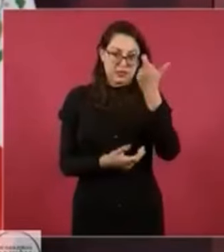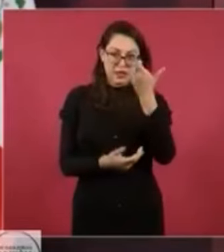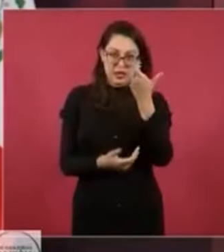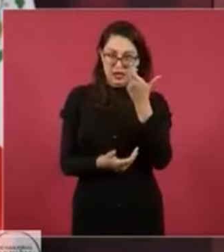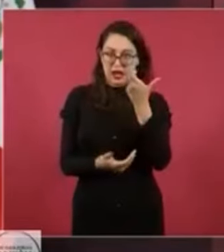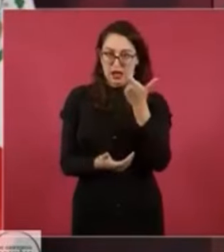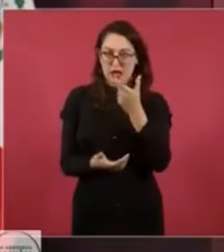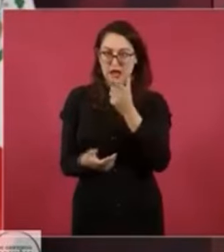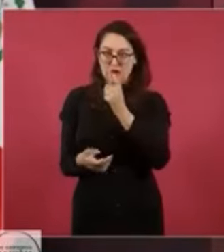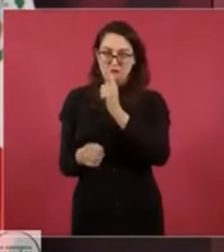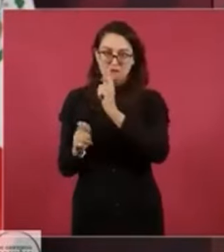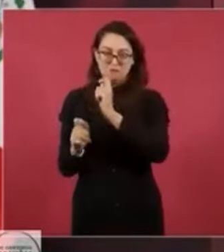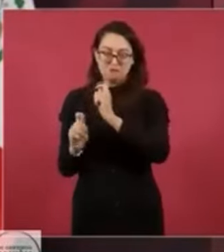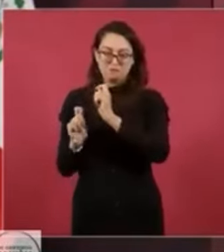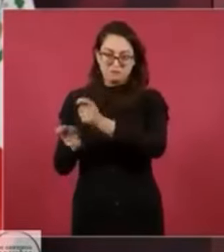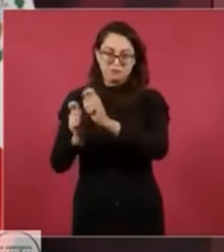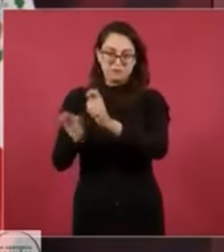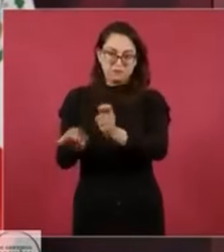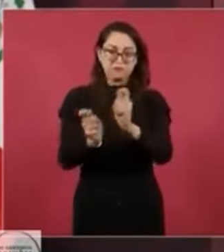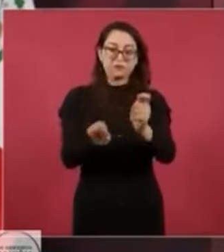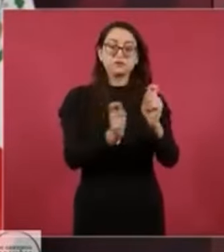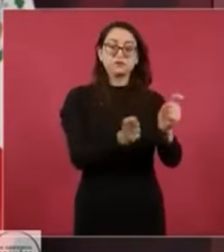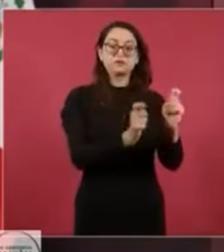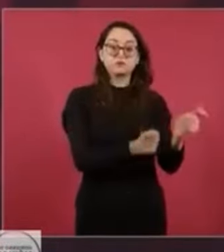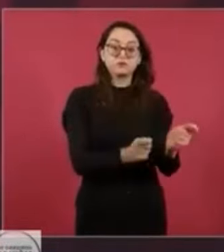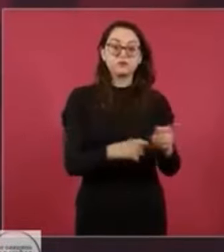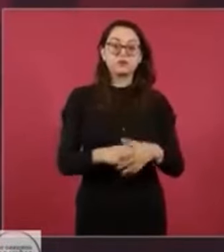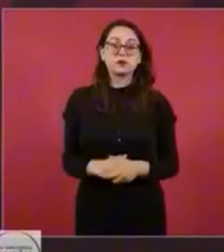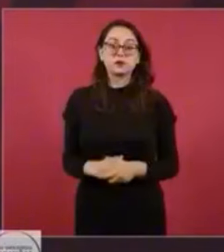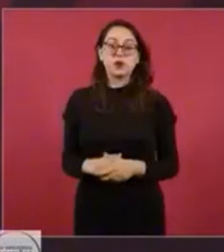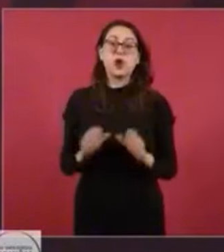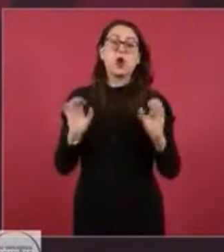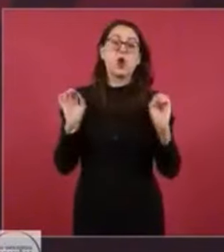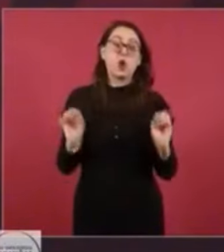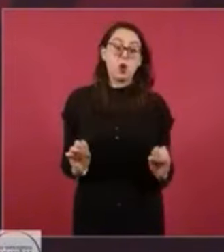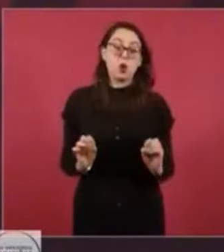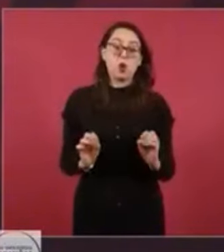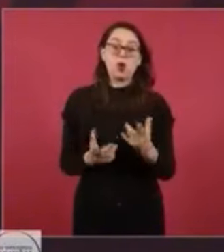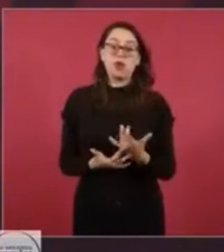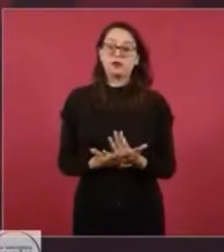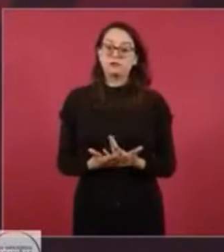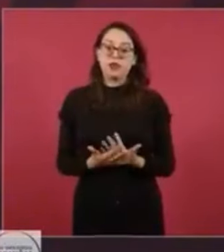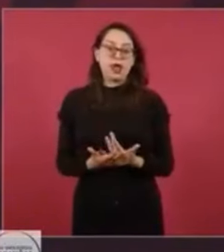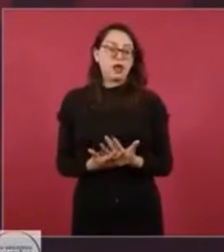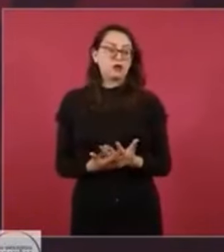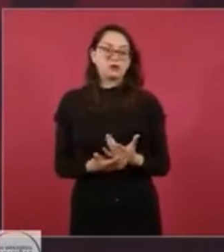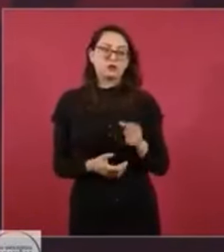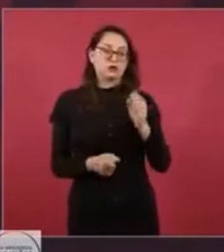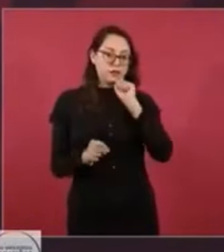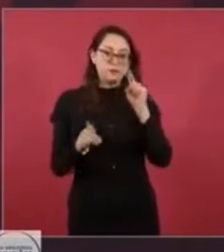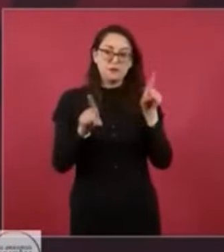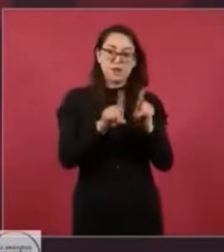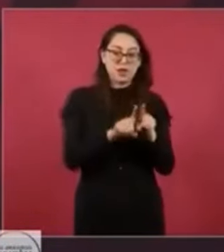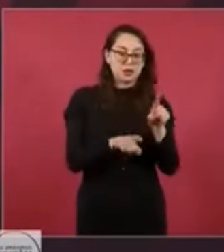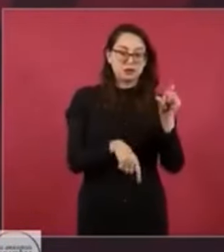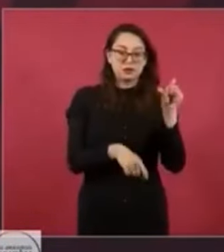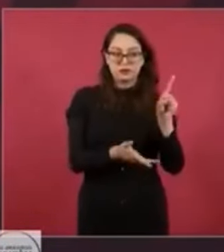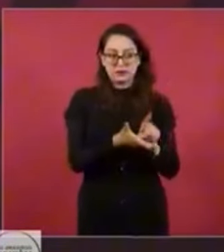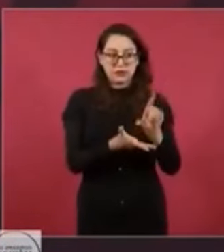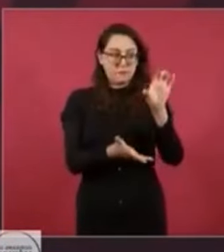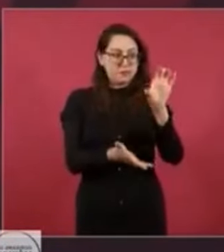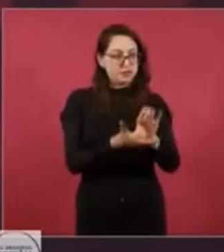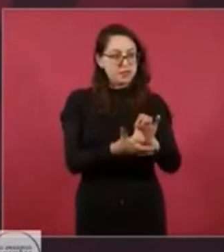o la otra opción es esperar a que regresen a los que vamos a